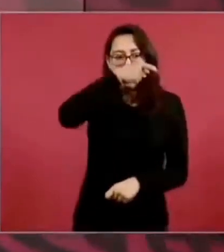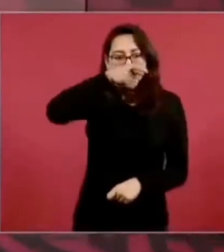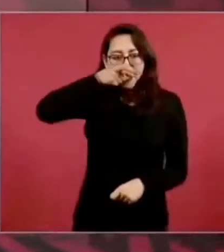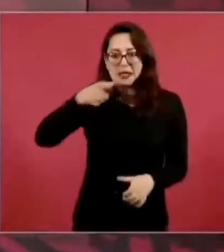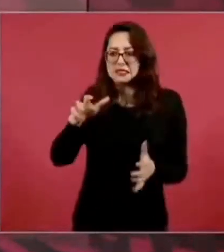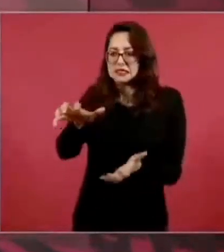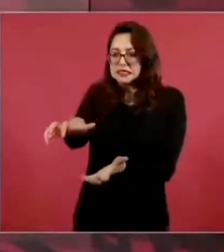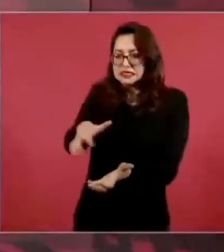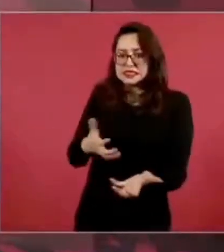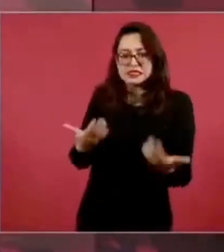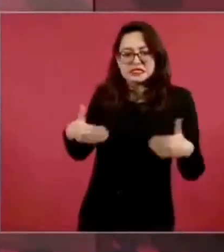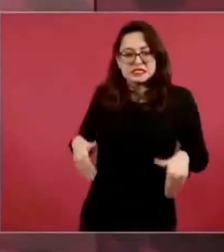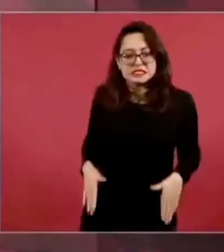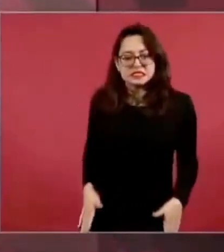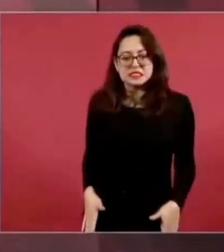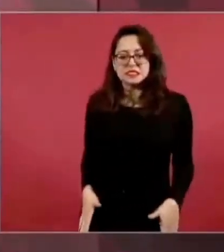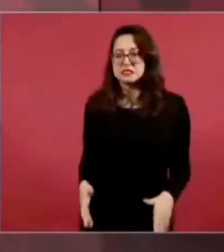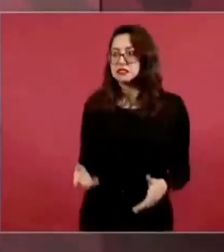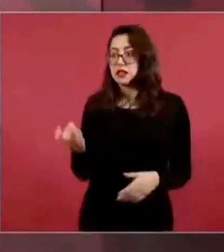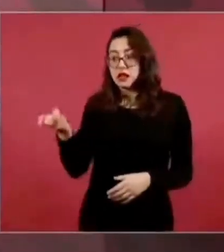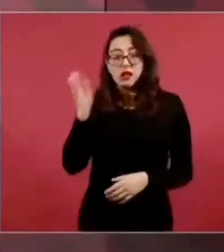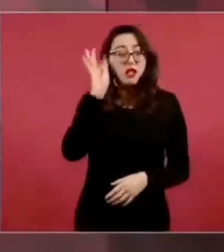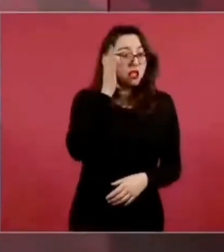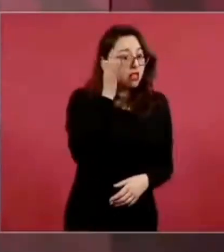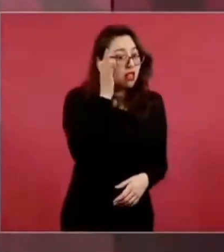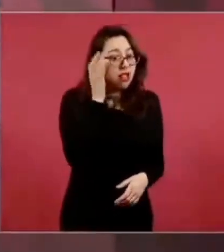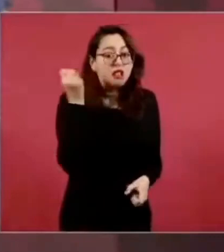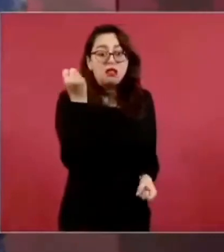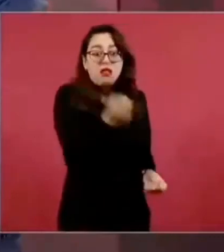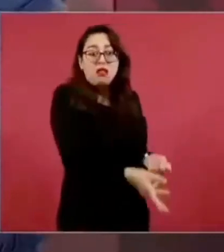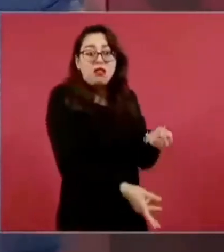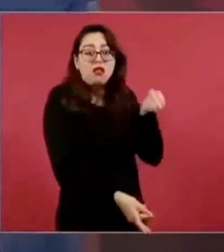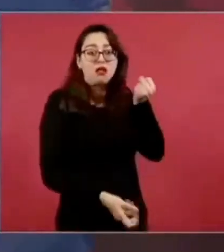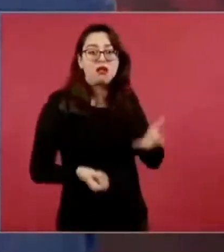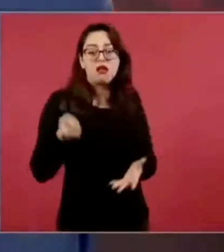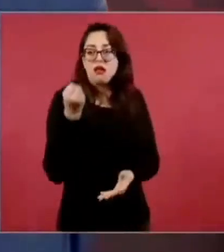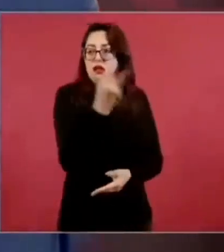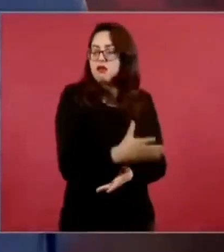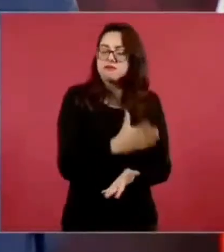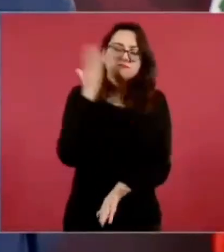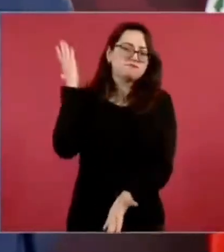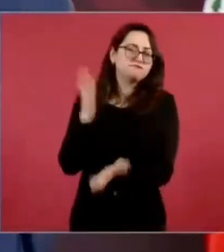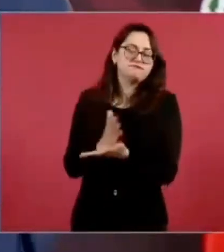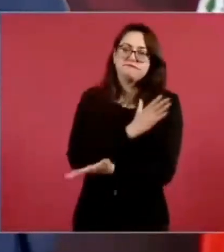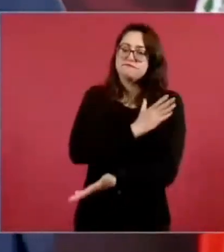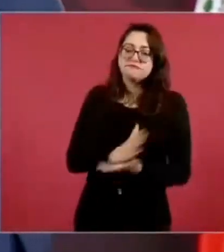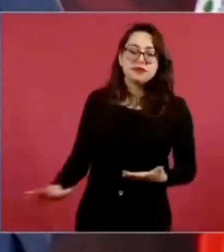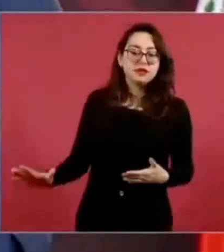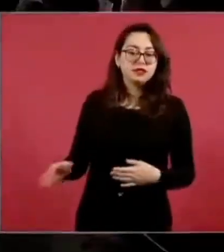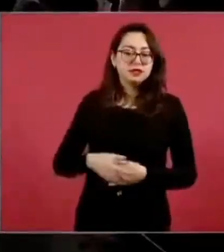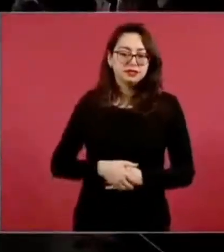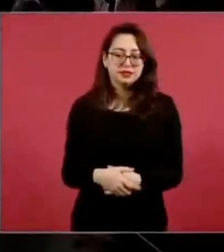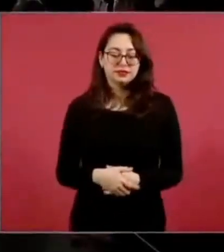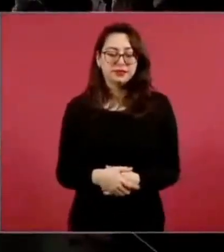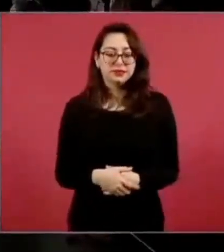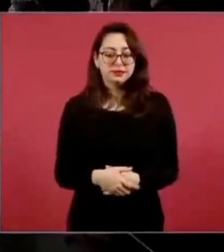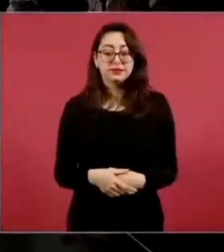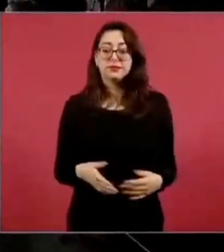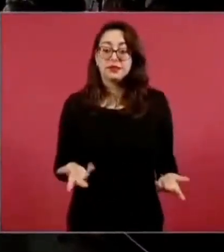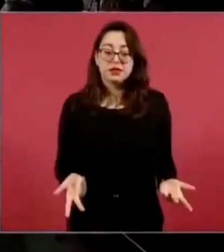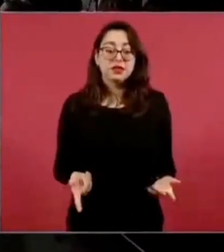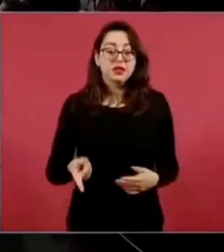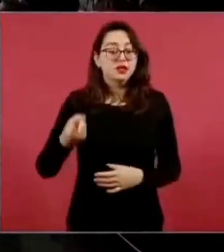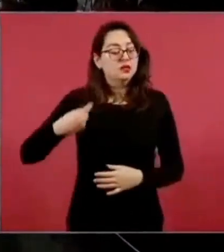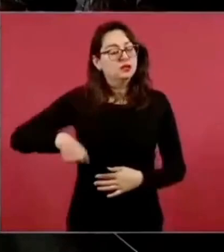entonces eso es lo que sucedió ayer nosotros también ya estamos